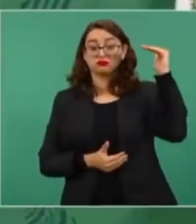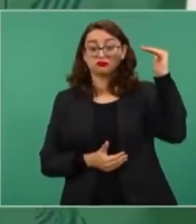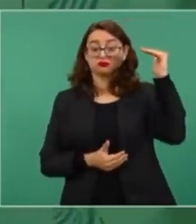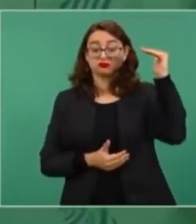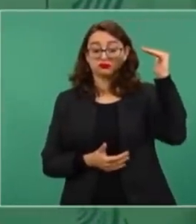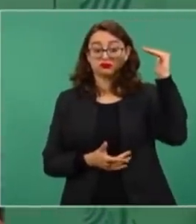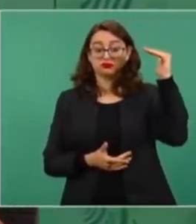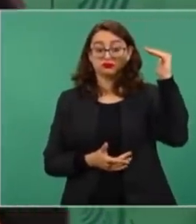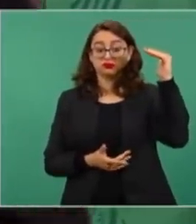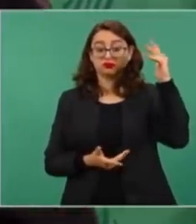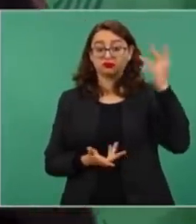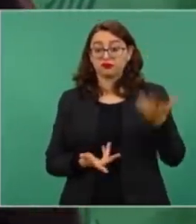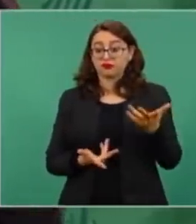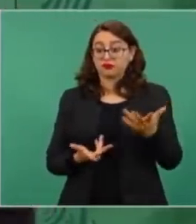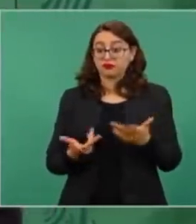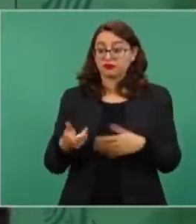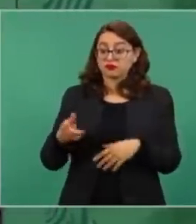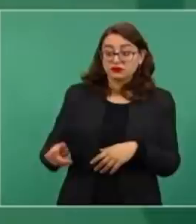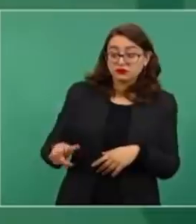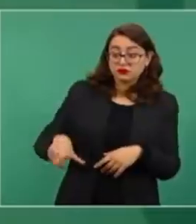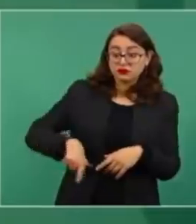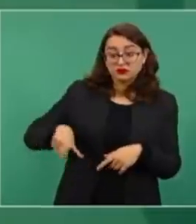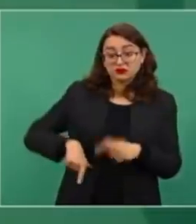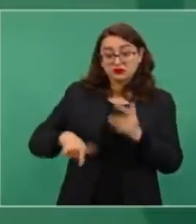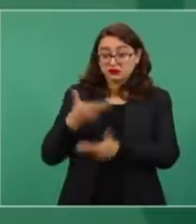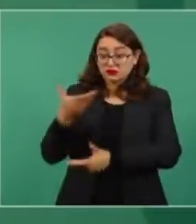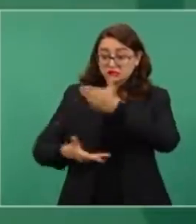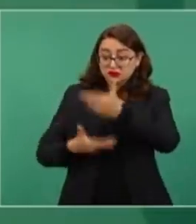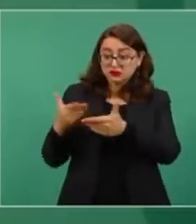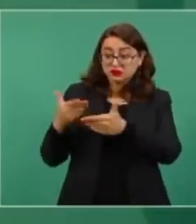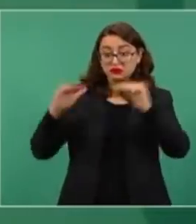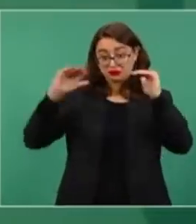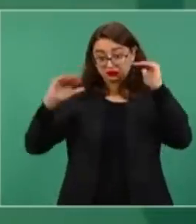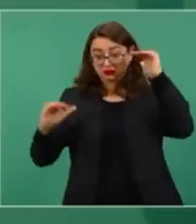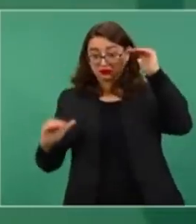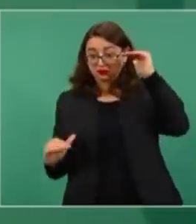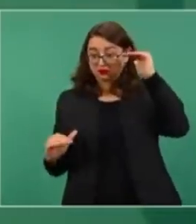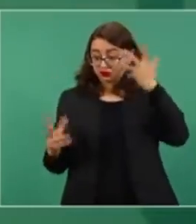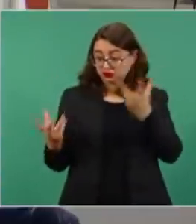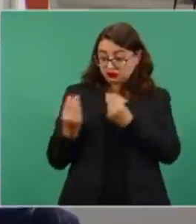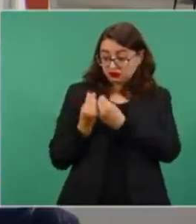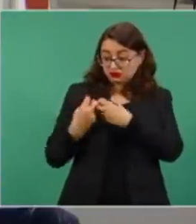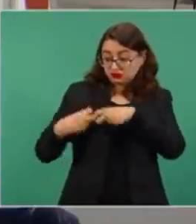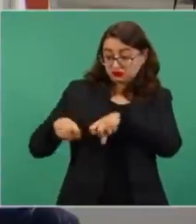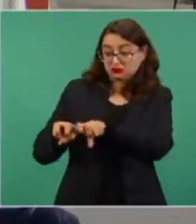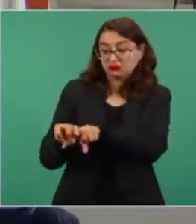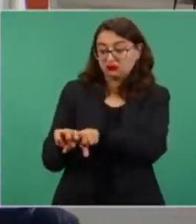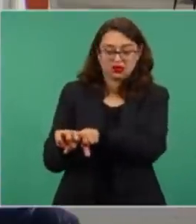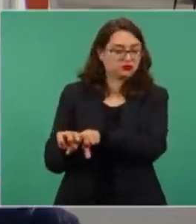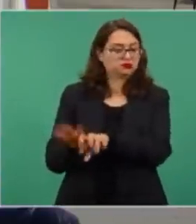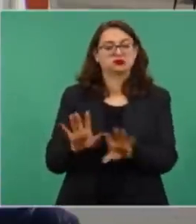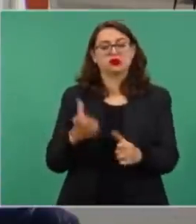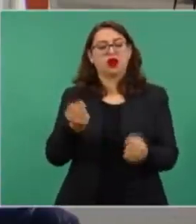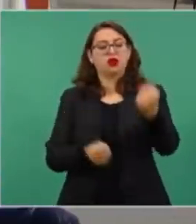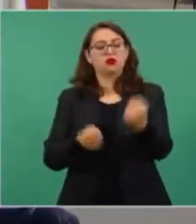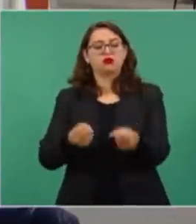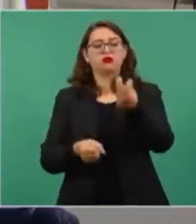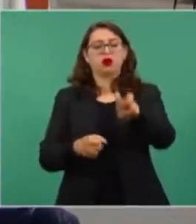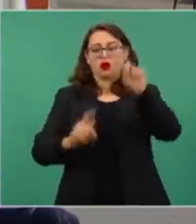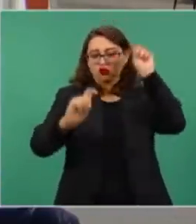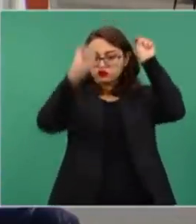sentaban, iban con el chofer, no se sentaban en la silla junto al chofer, sino atrás.